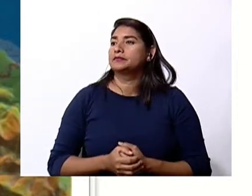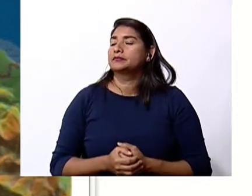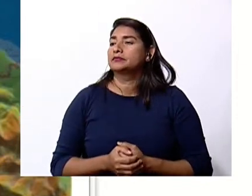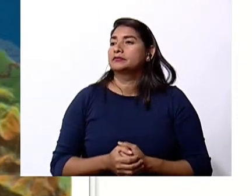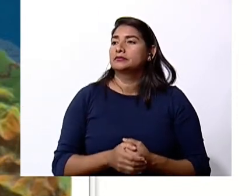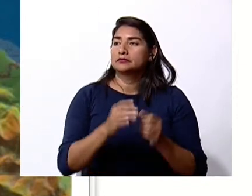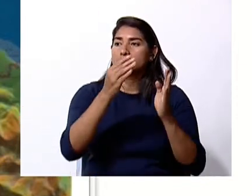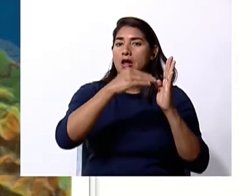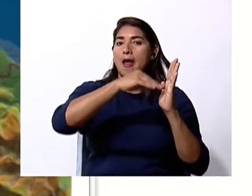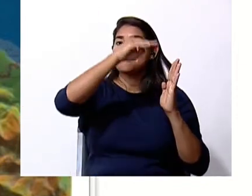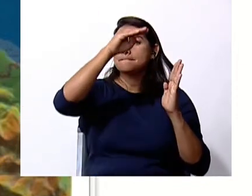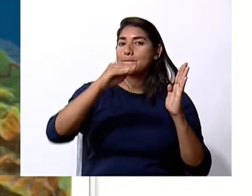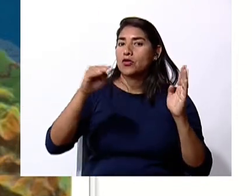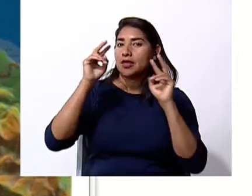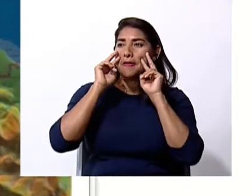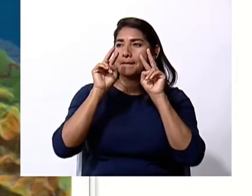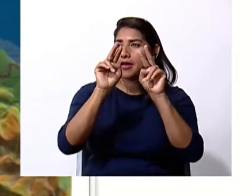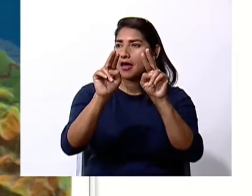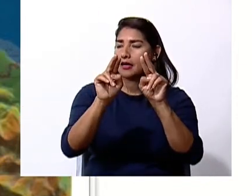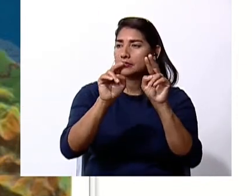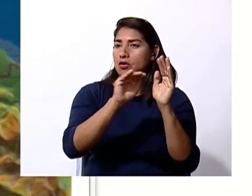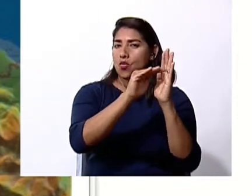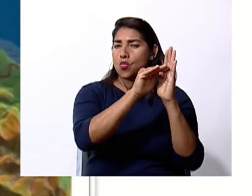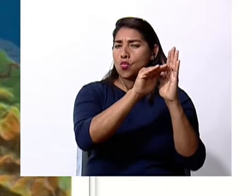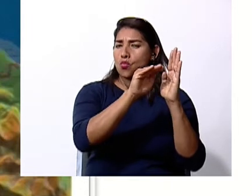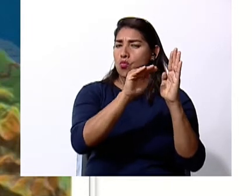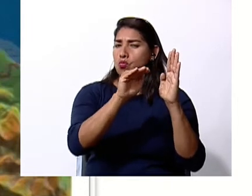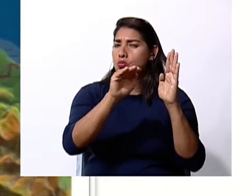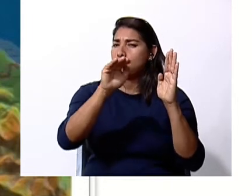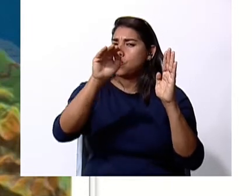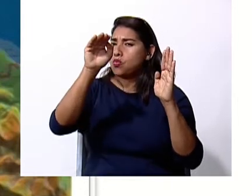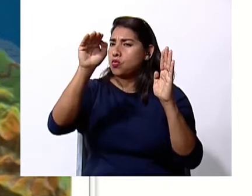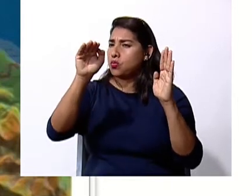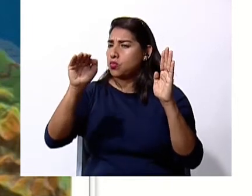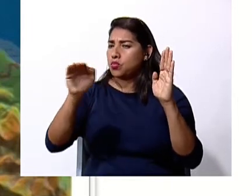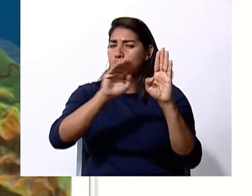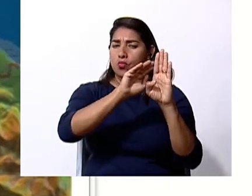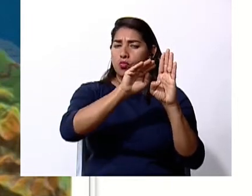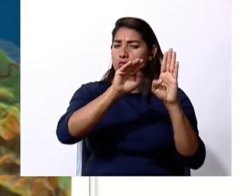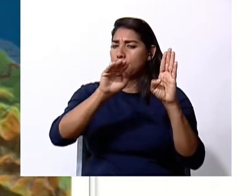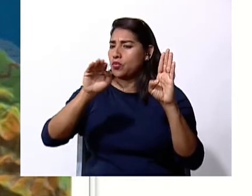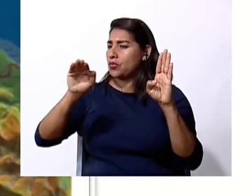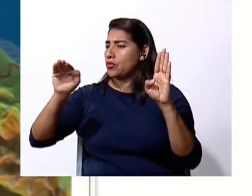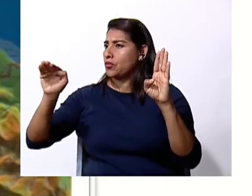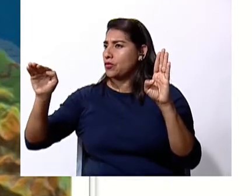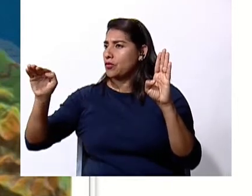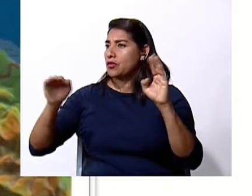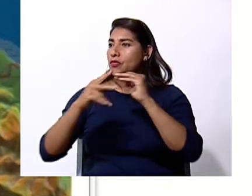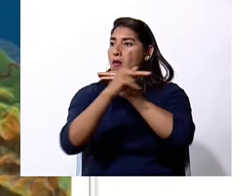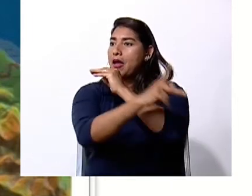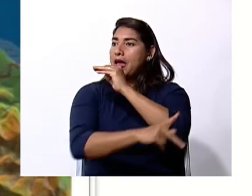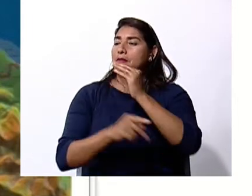eje montañoso cómo atraviesa completamente el país y prácticamente lo divide a la mitad